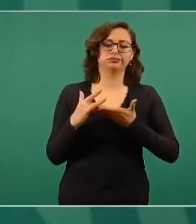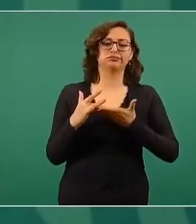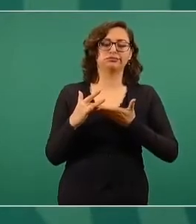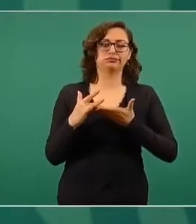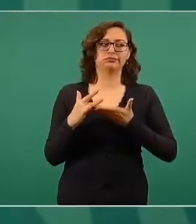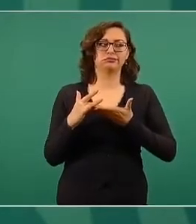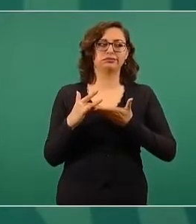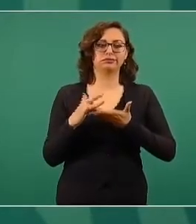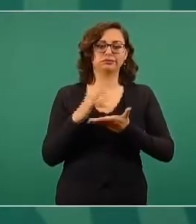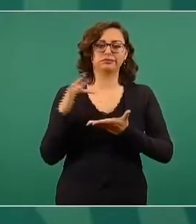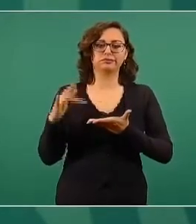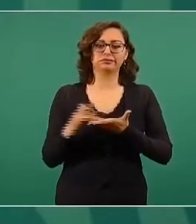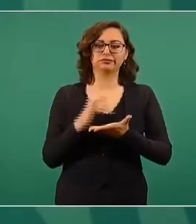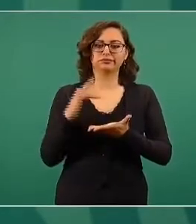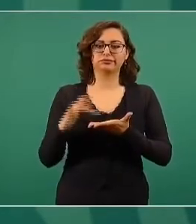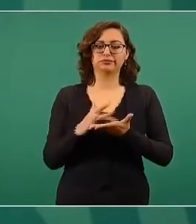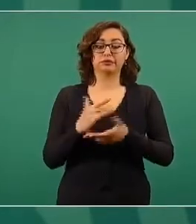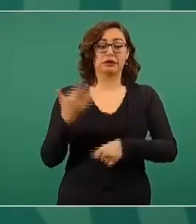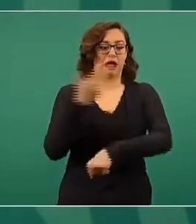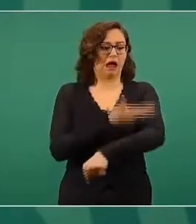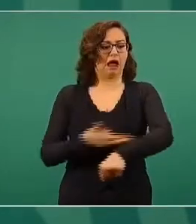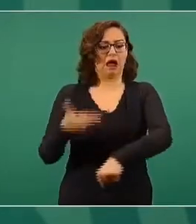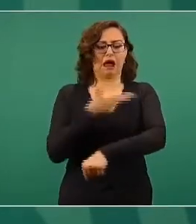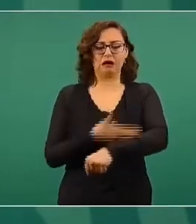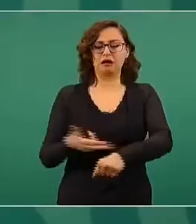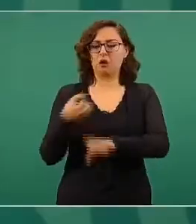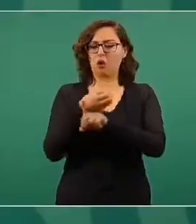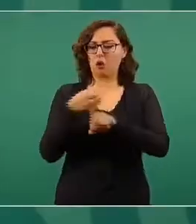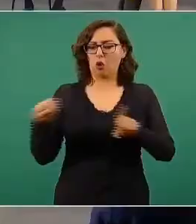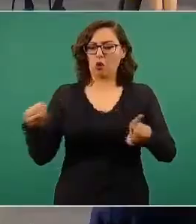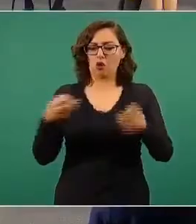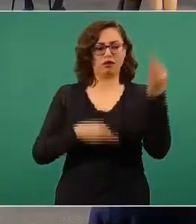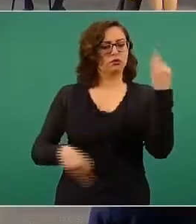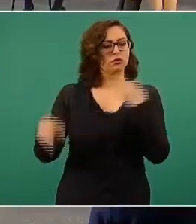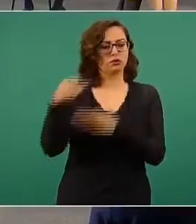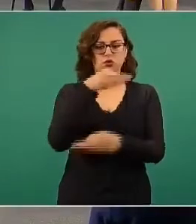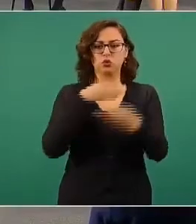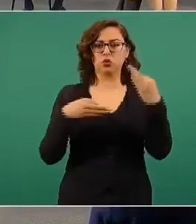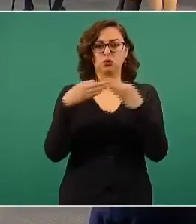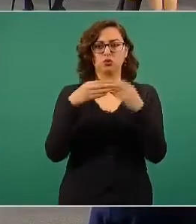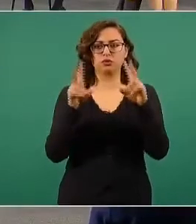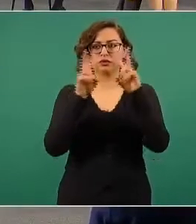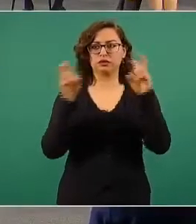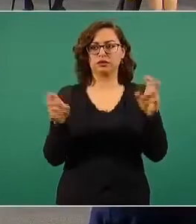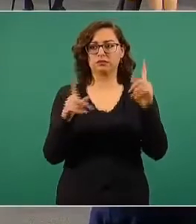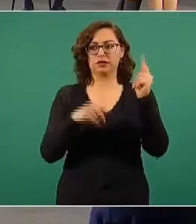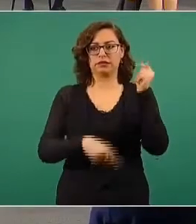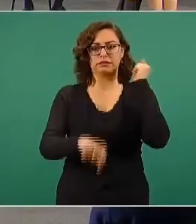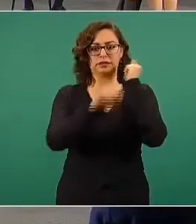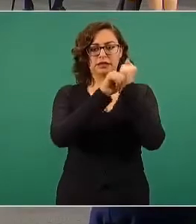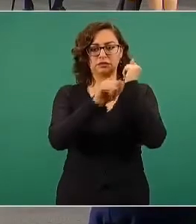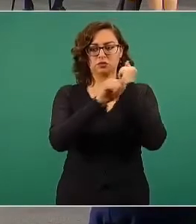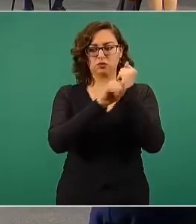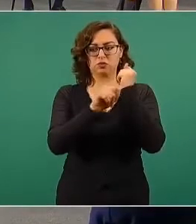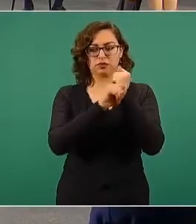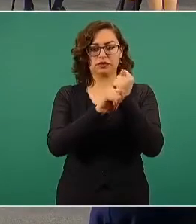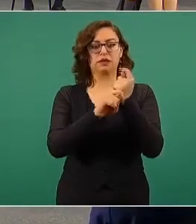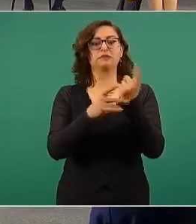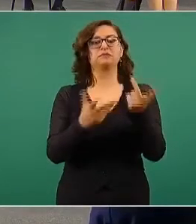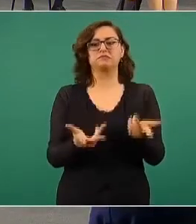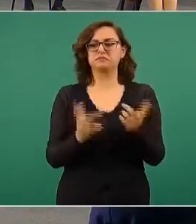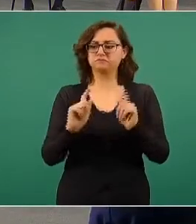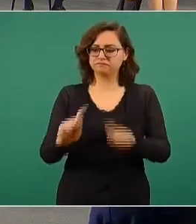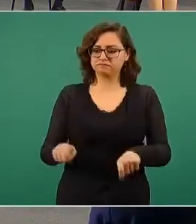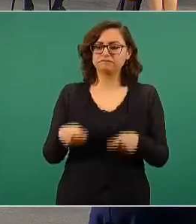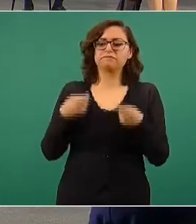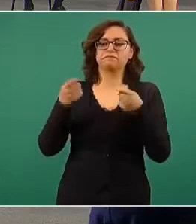Toda la logística, todo el transporte de las vacunas ha estado a